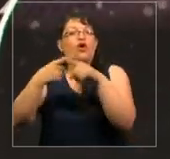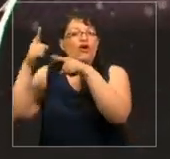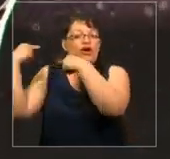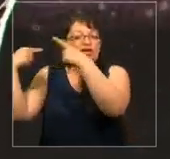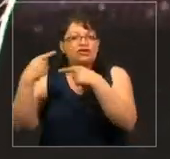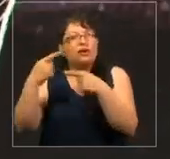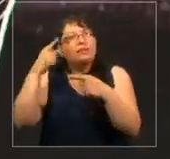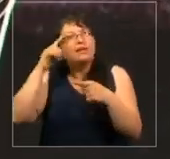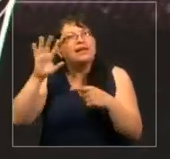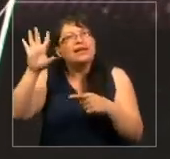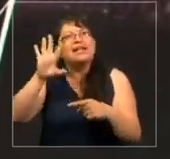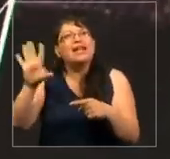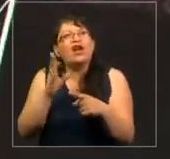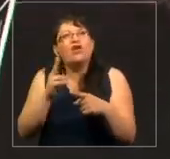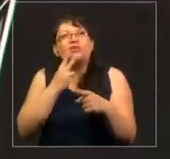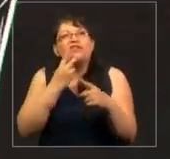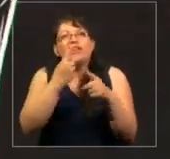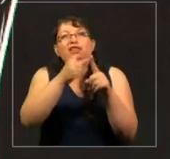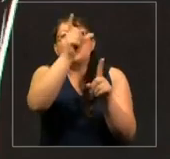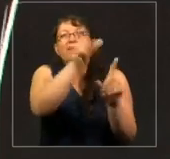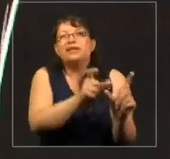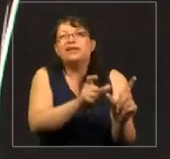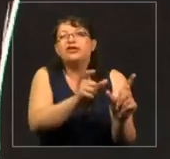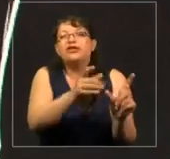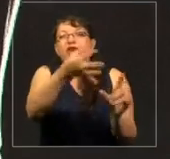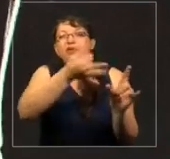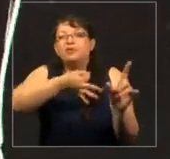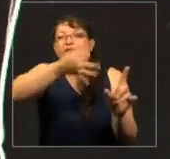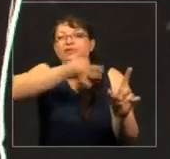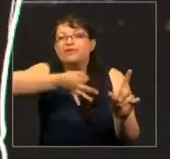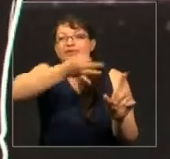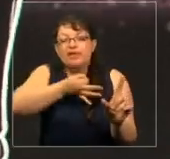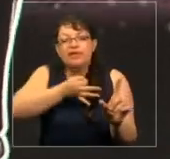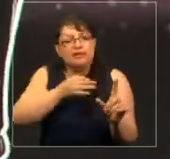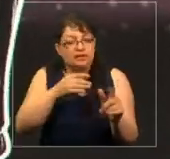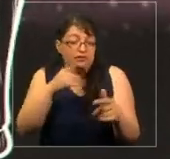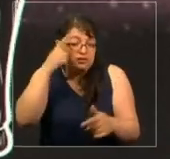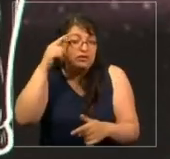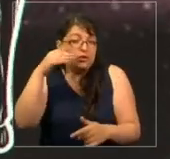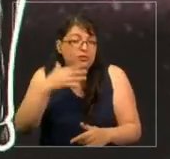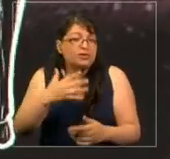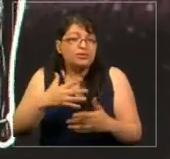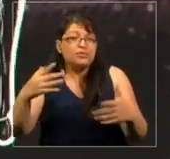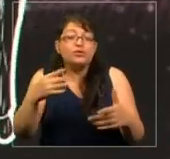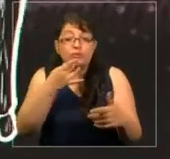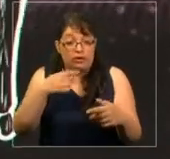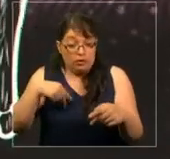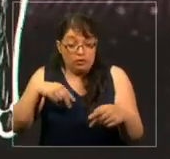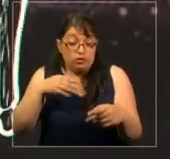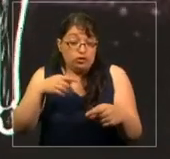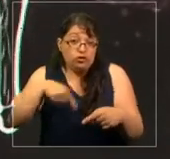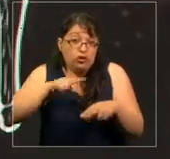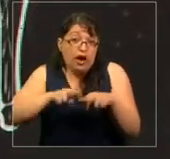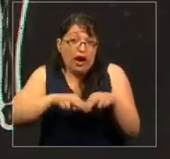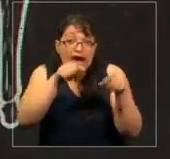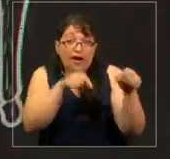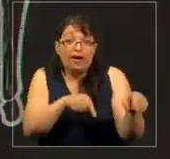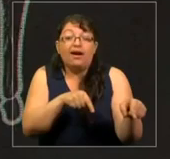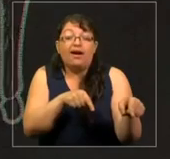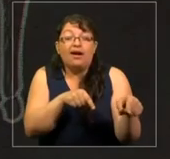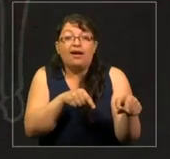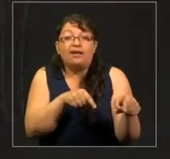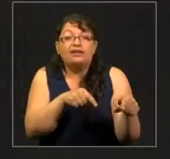vida a través de los ojos de otra persona. Y creo que es muy importante porque al hacer esto, nos recuerda